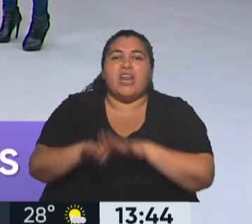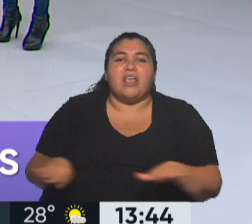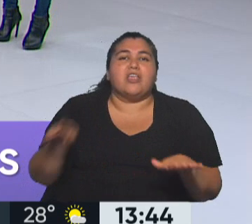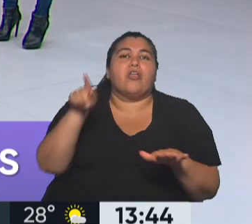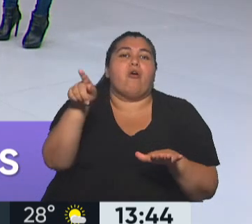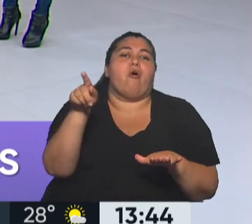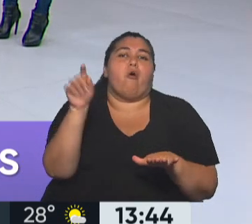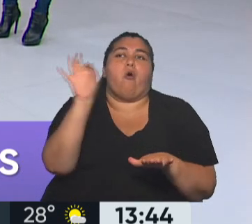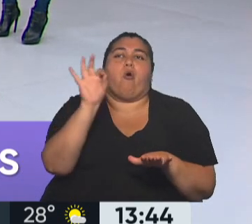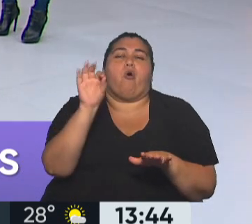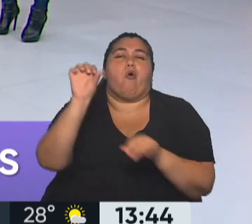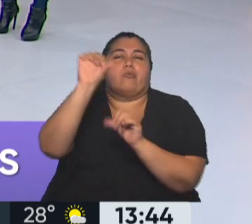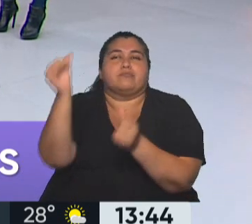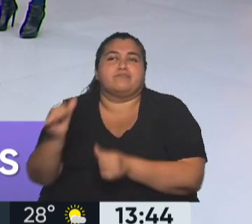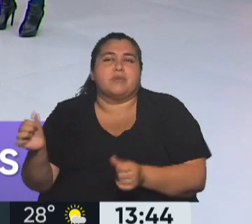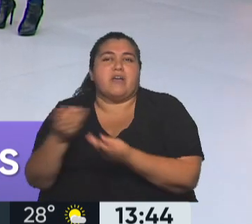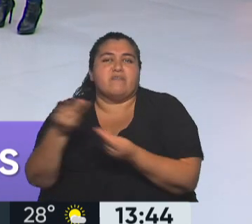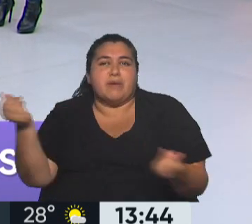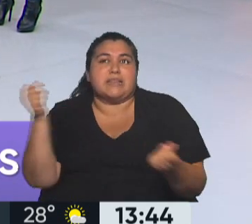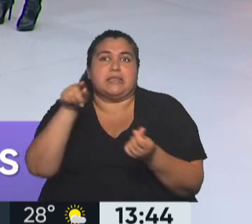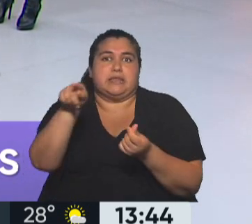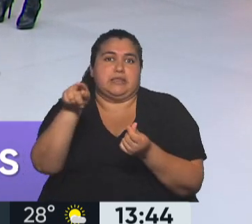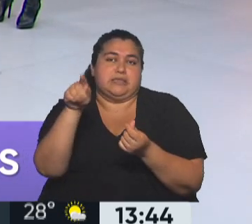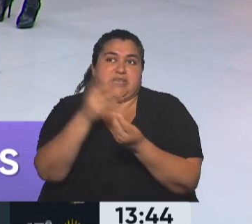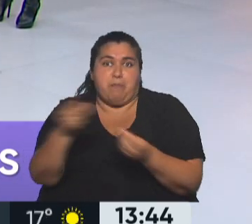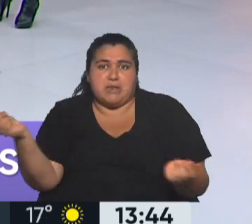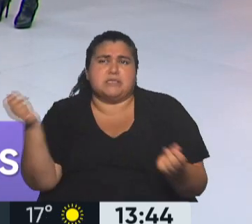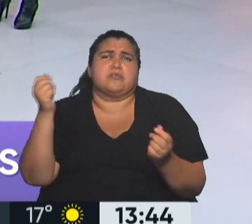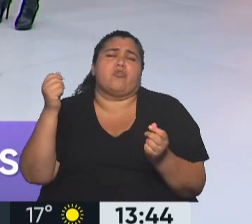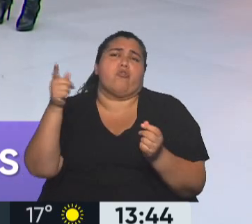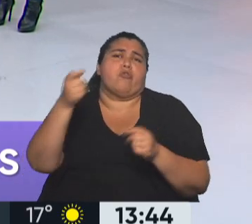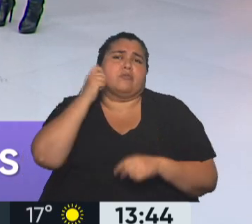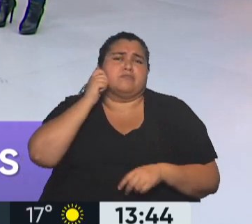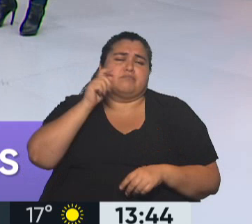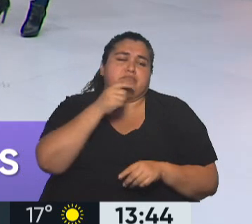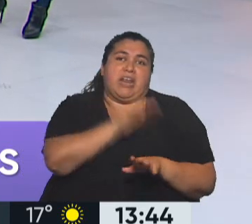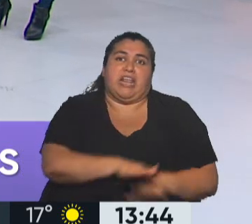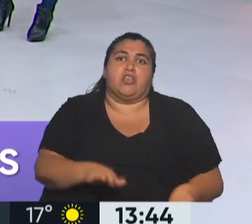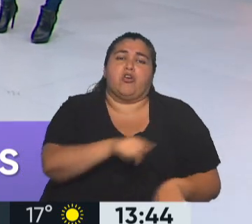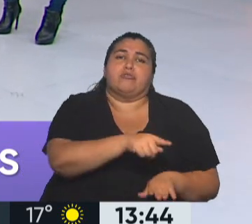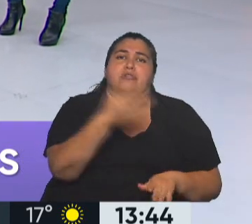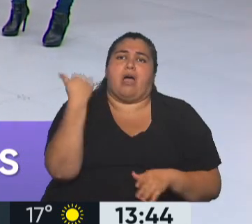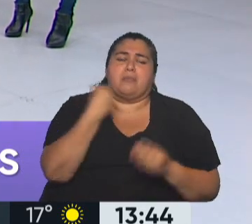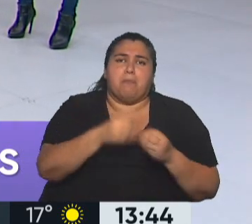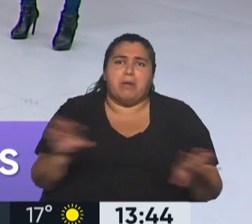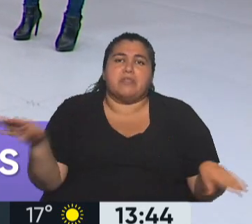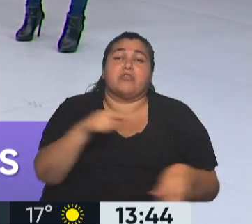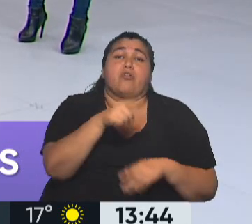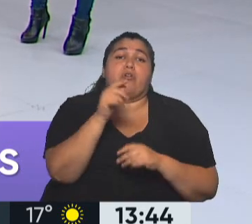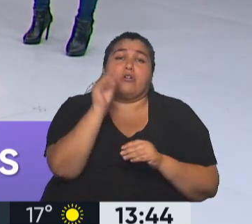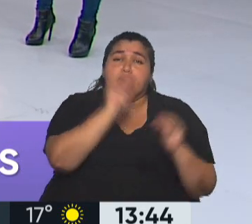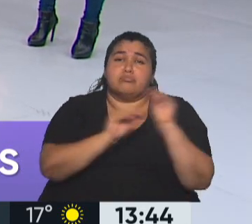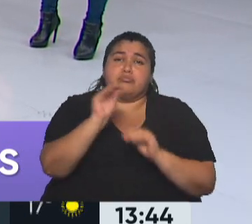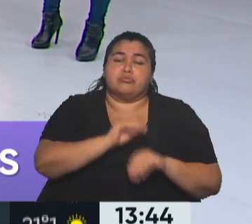perdida, una persona perdida. Bueno, a los 20 años, digamos, posterior a esa edad, ¿cómo va a estar? Y para eso es una herramienta absolutamente